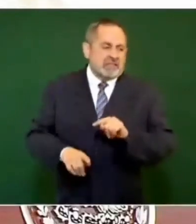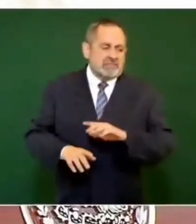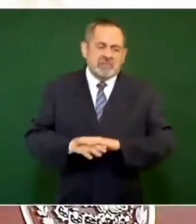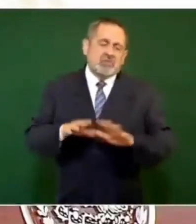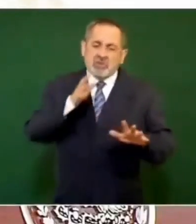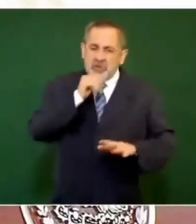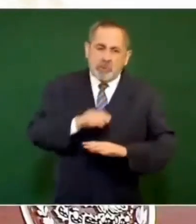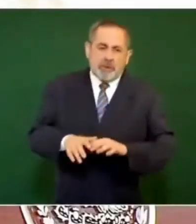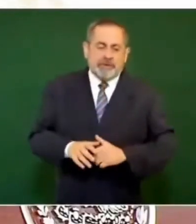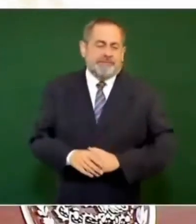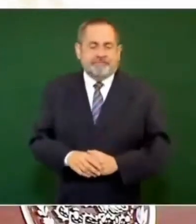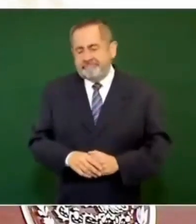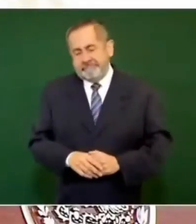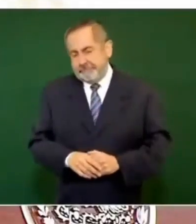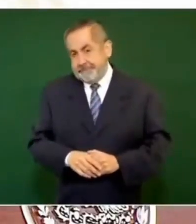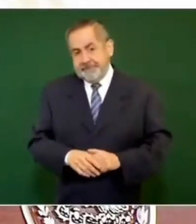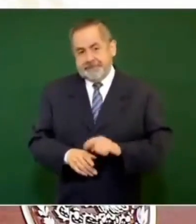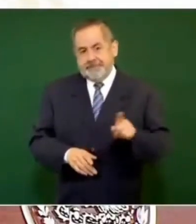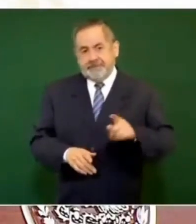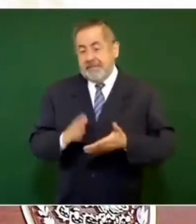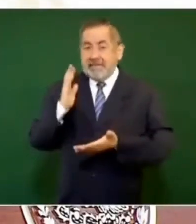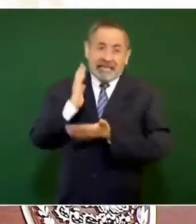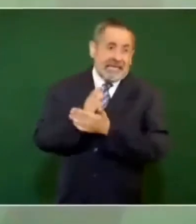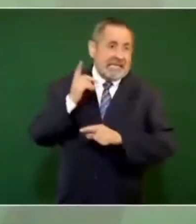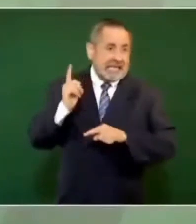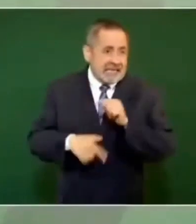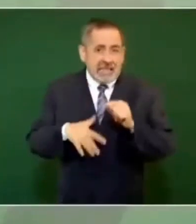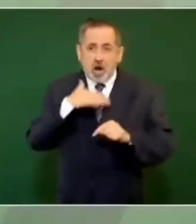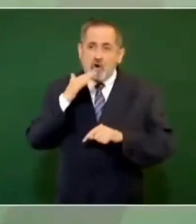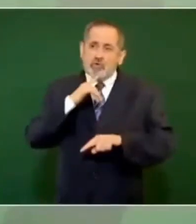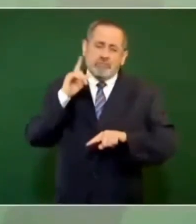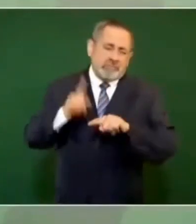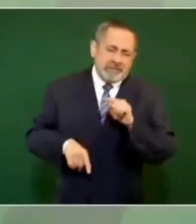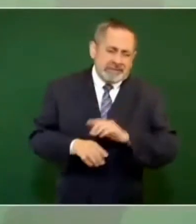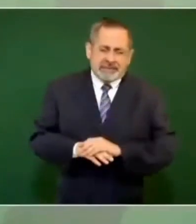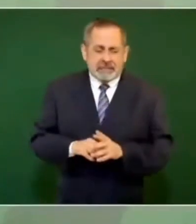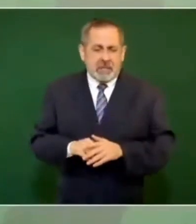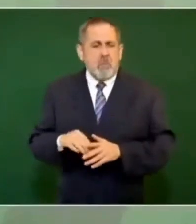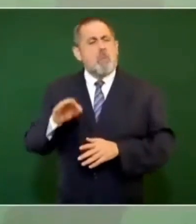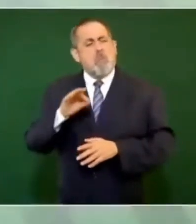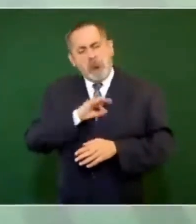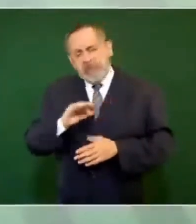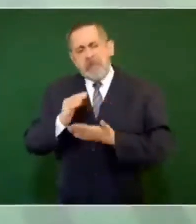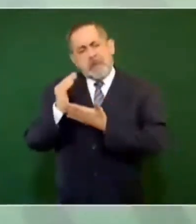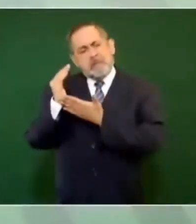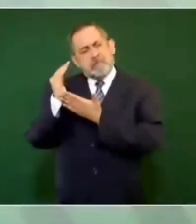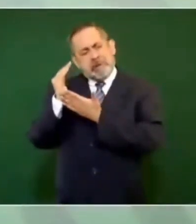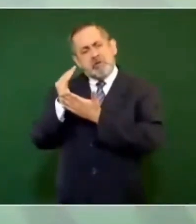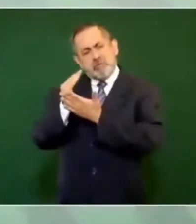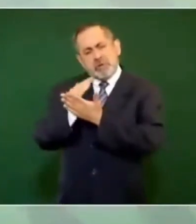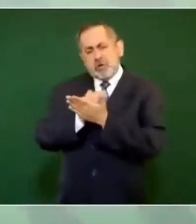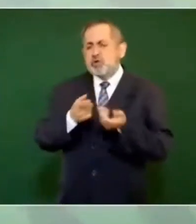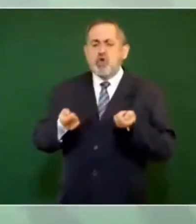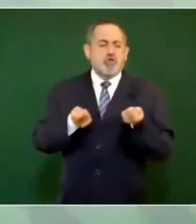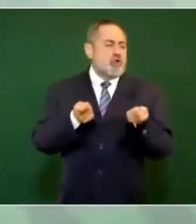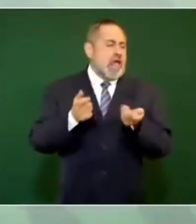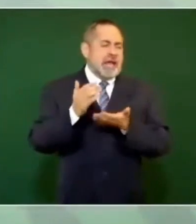definitiva, acabar con la corrupción, que se puede controlar,